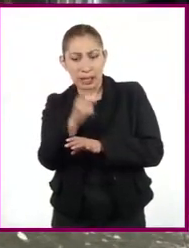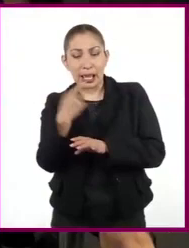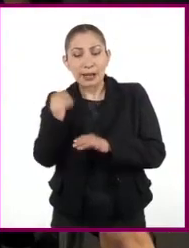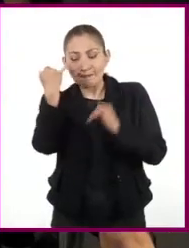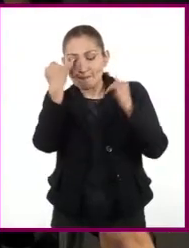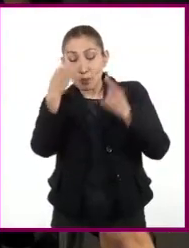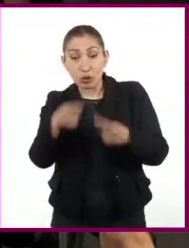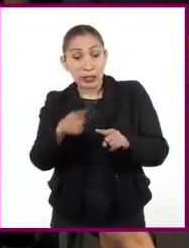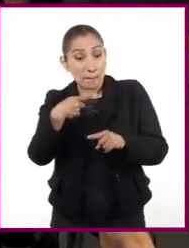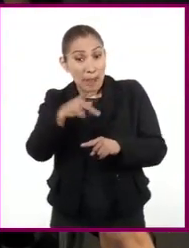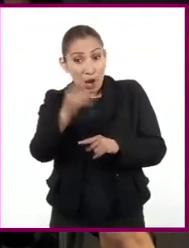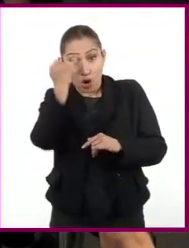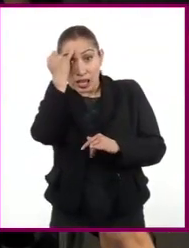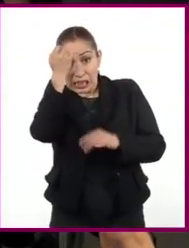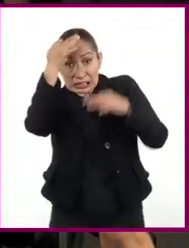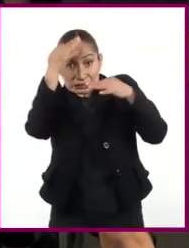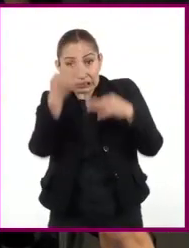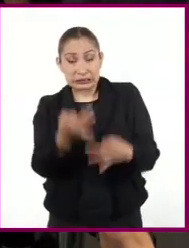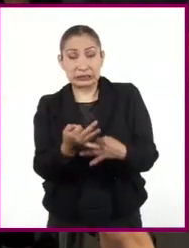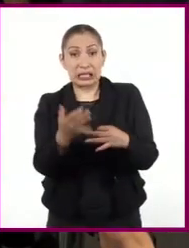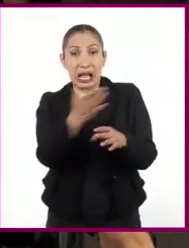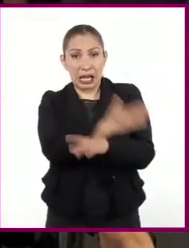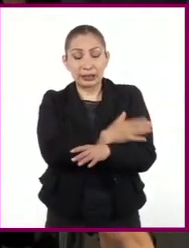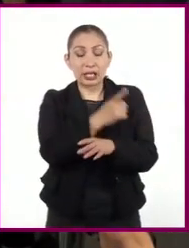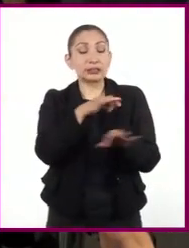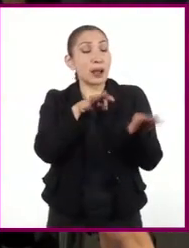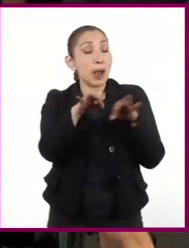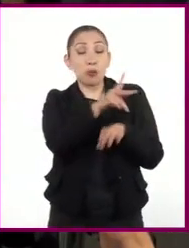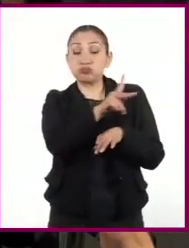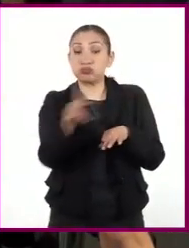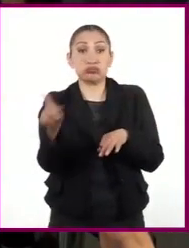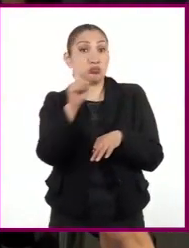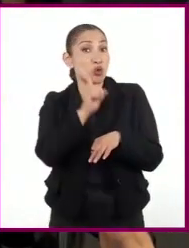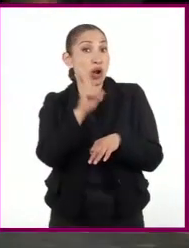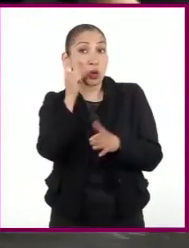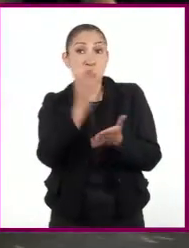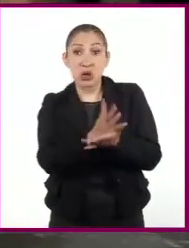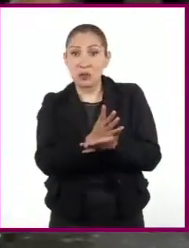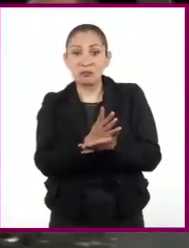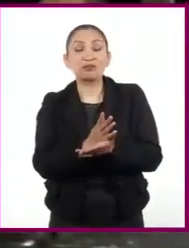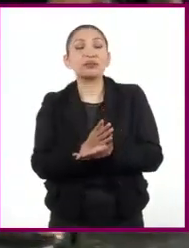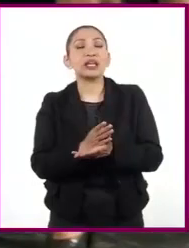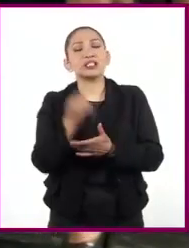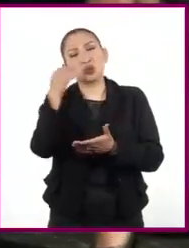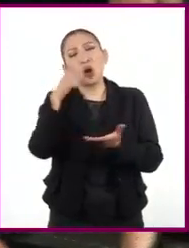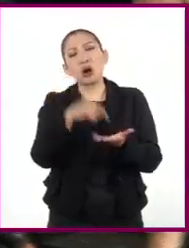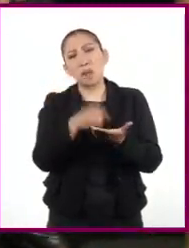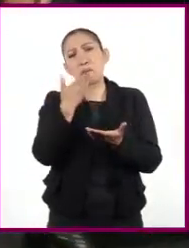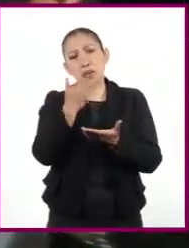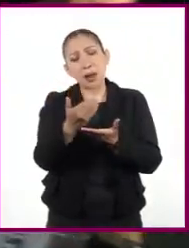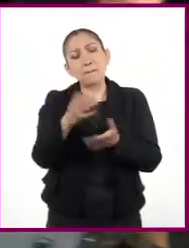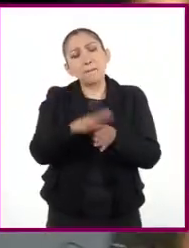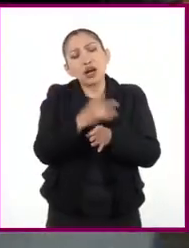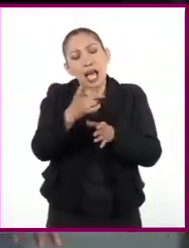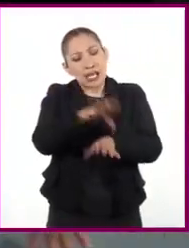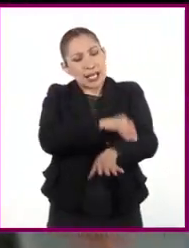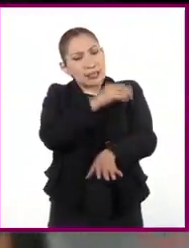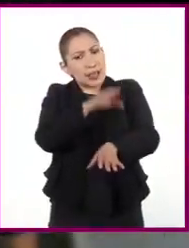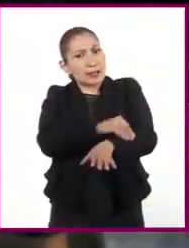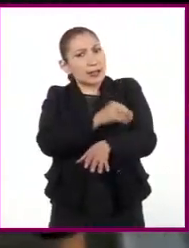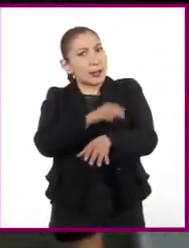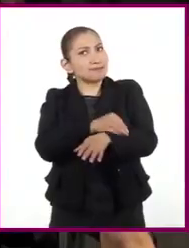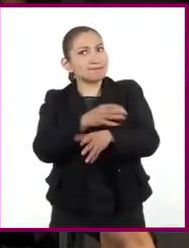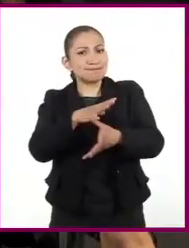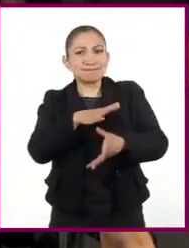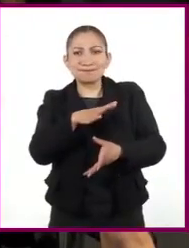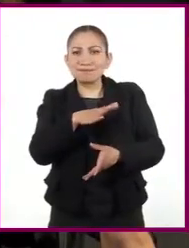compositor. Pero la idea realmente es que es un trabajo de mujeres. Y yo creo que está muy bien porque hay una energía muy